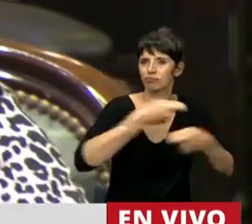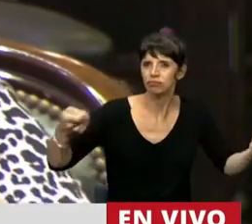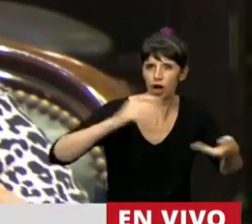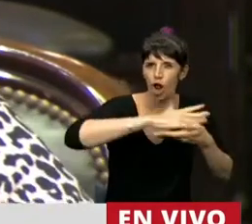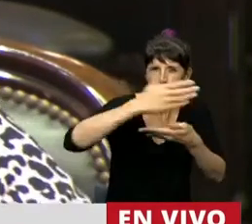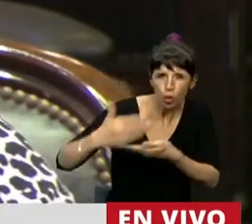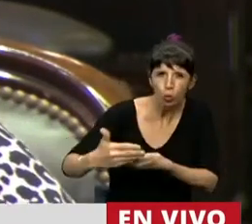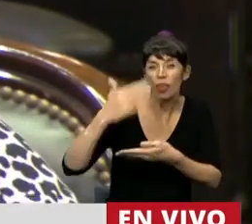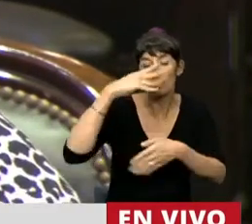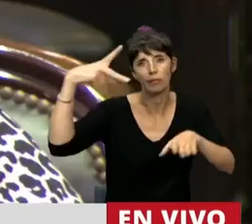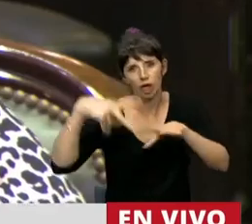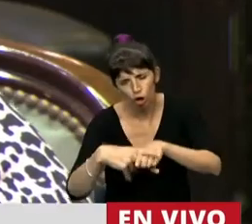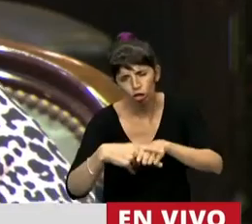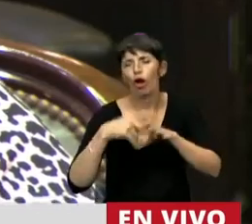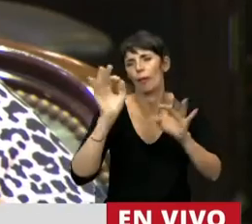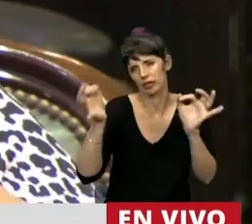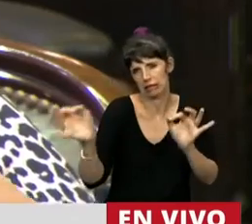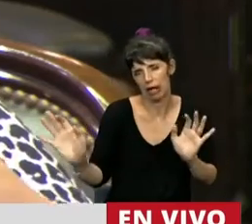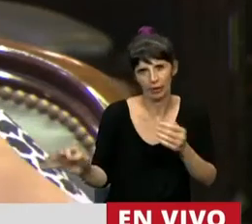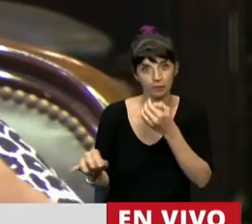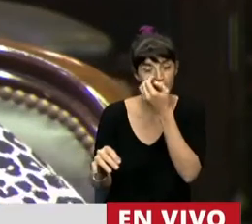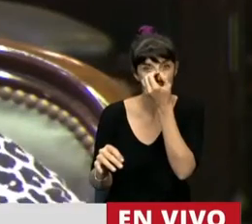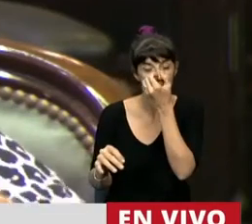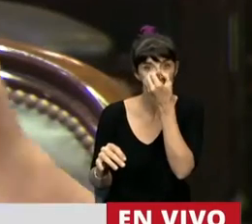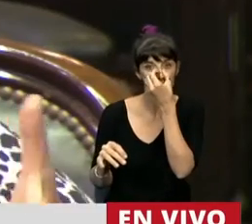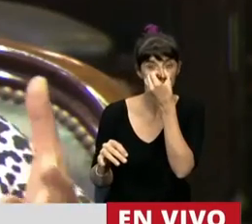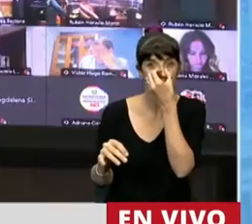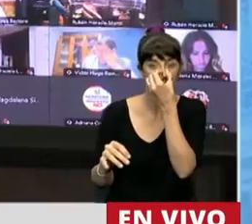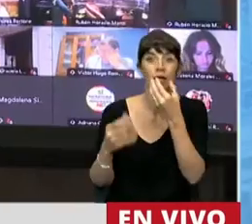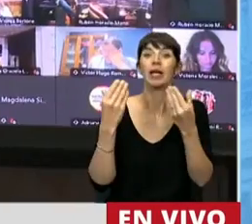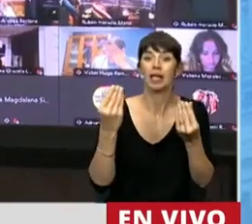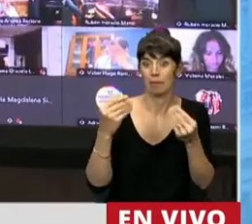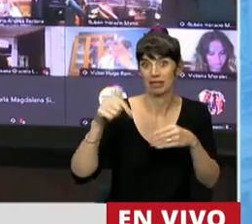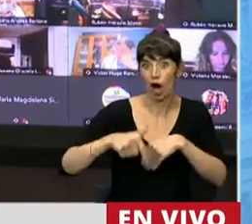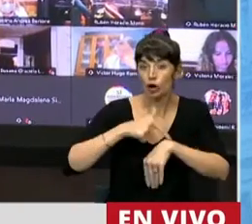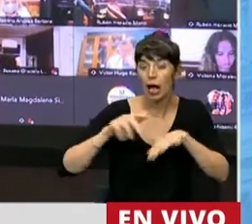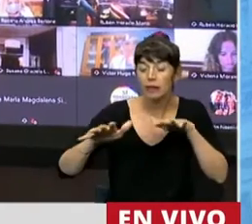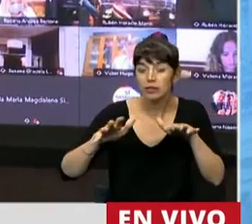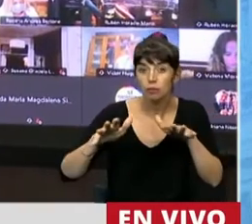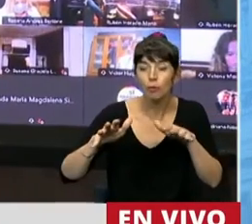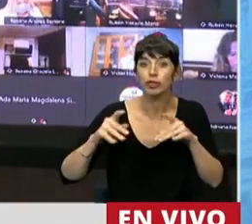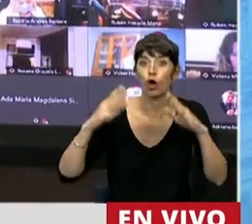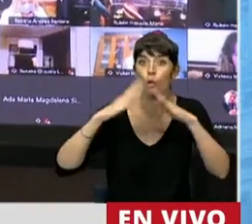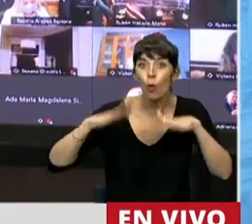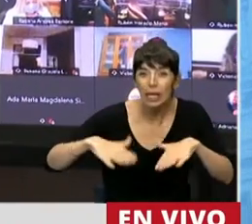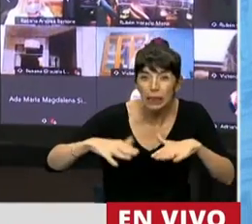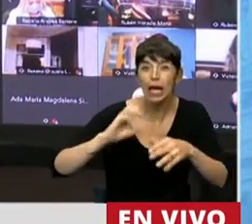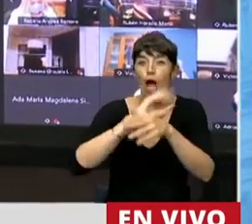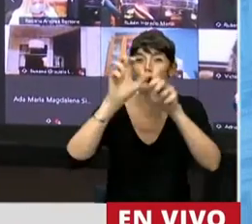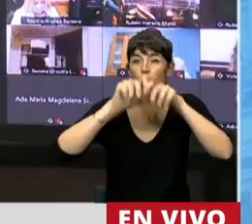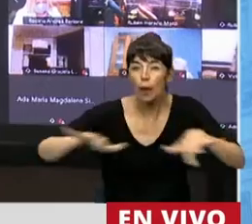sabemos, todo esto se ve acrecentado durante la pandemia, las desigualdades, las